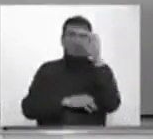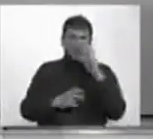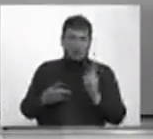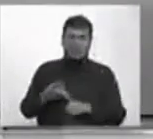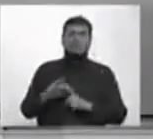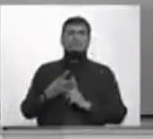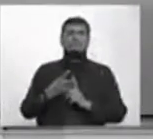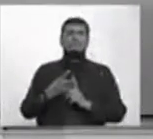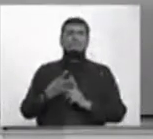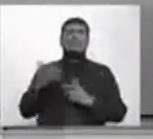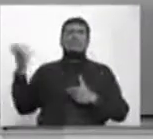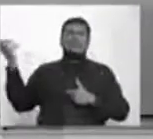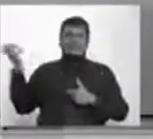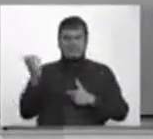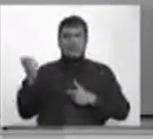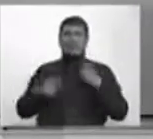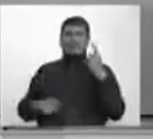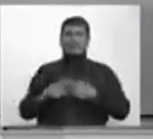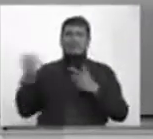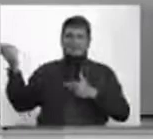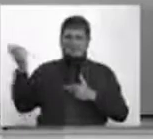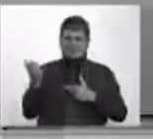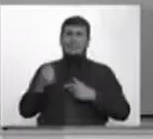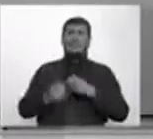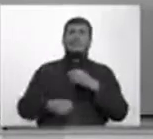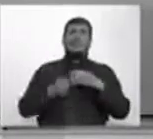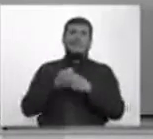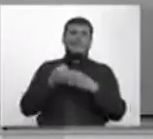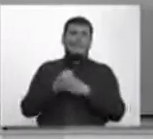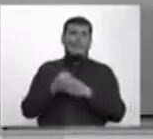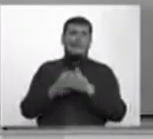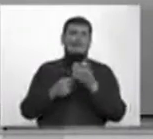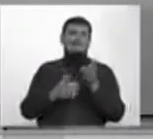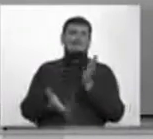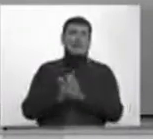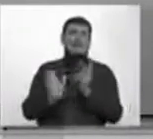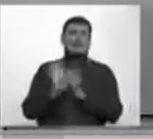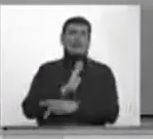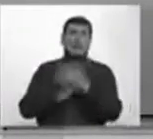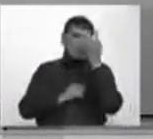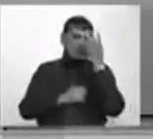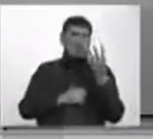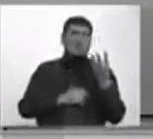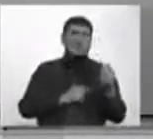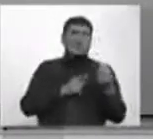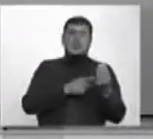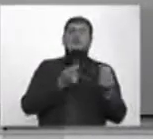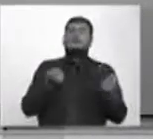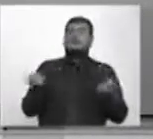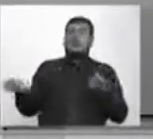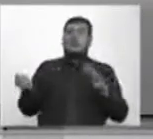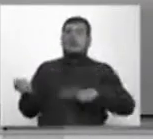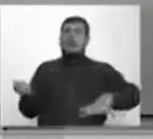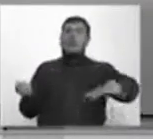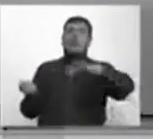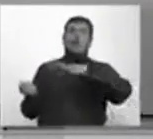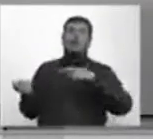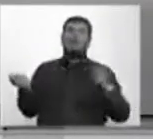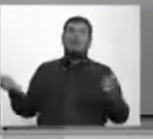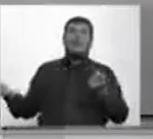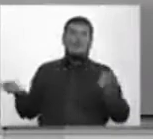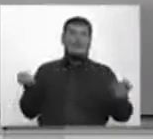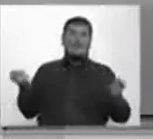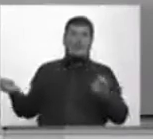excombatientes de la FARC en Colombia, porque la mafia está controlando la población a